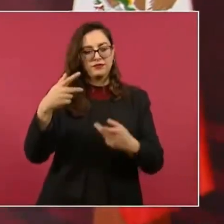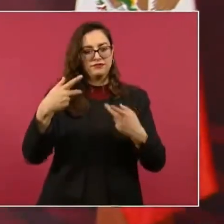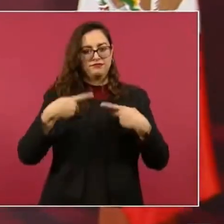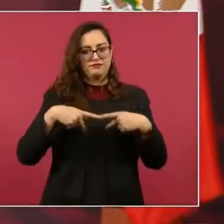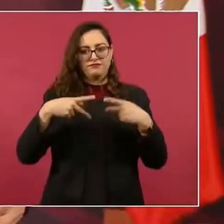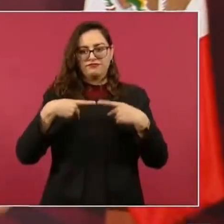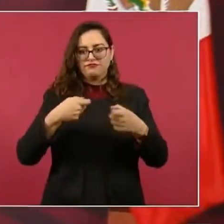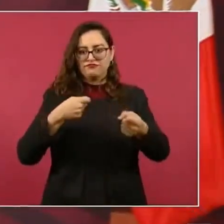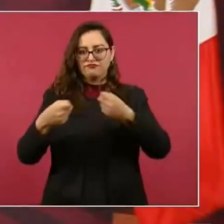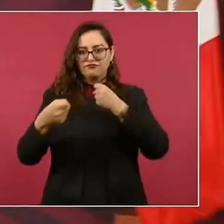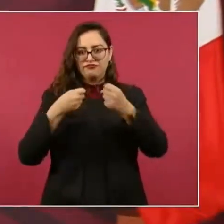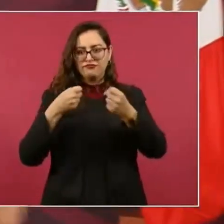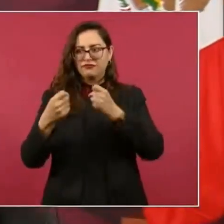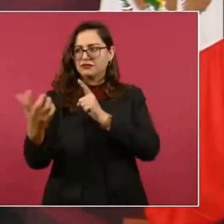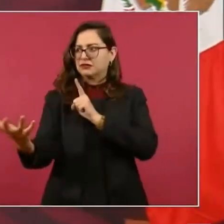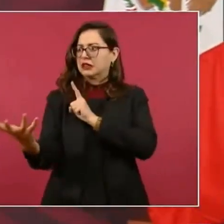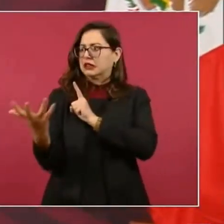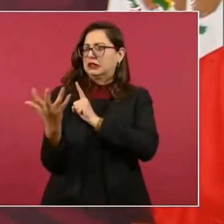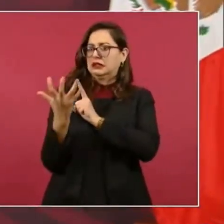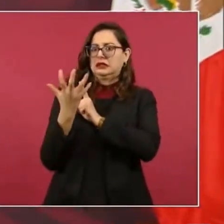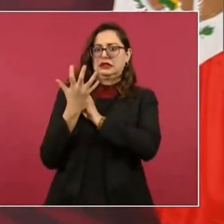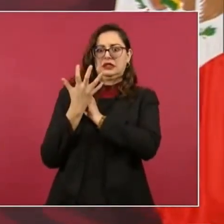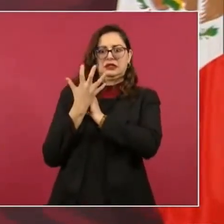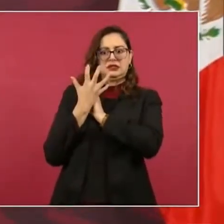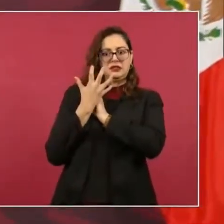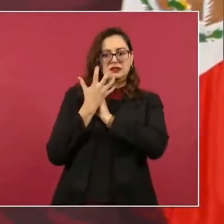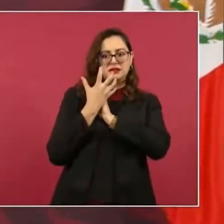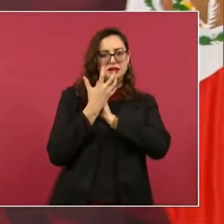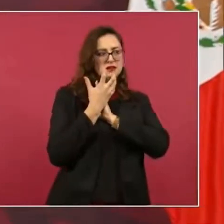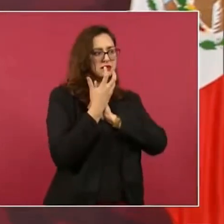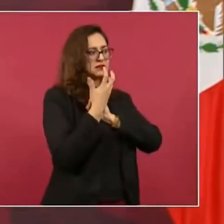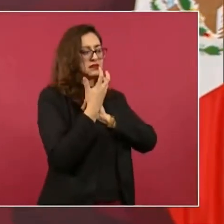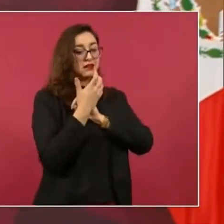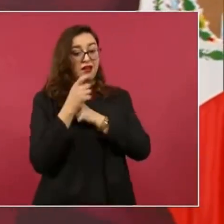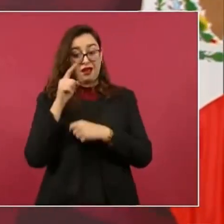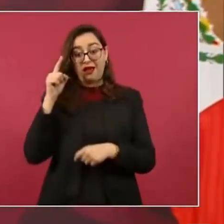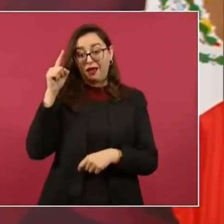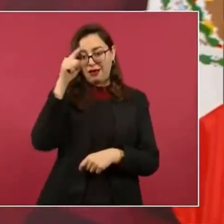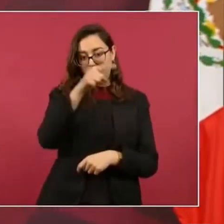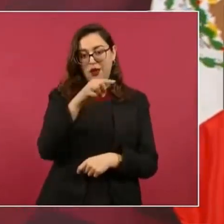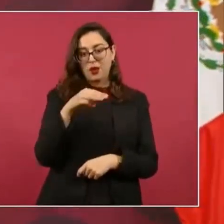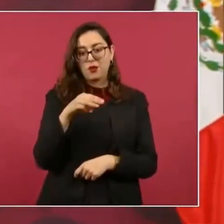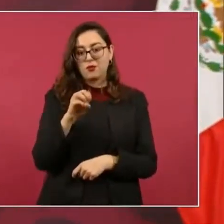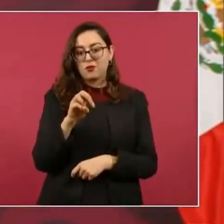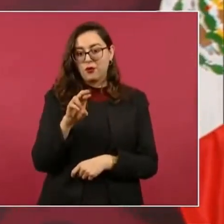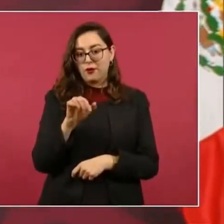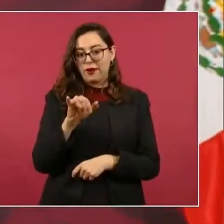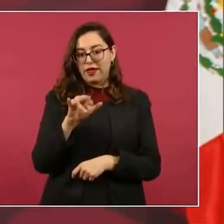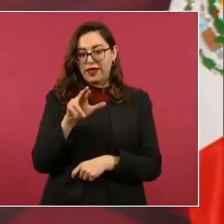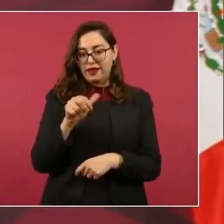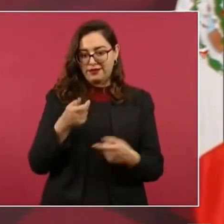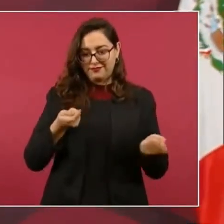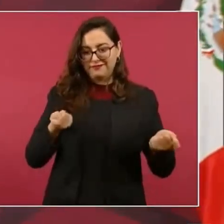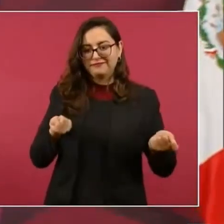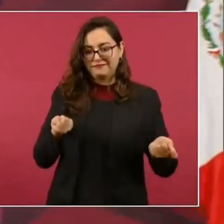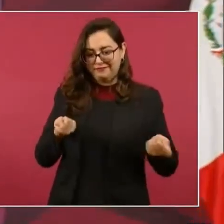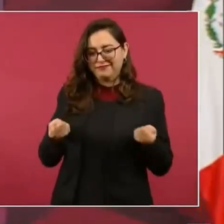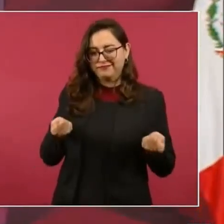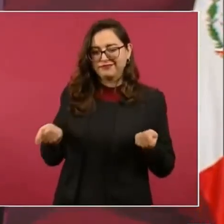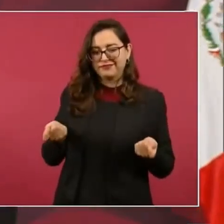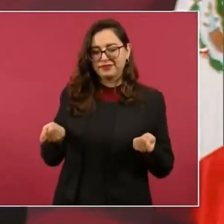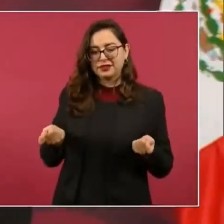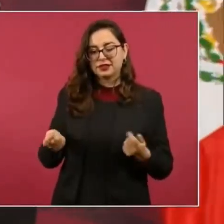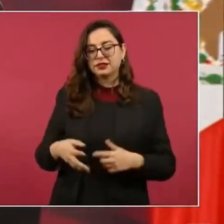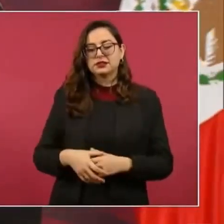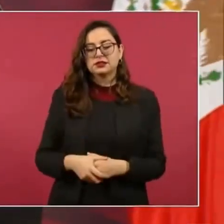cuando estaban los Moreira en su Guapojeo, me